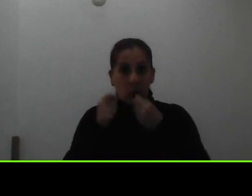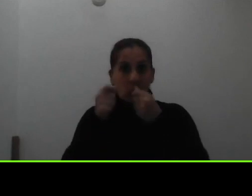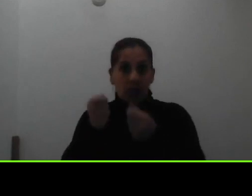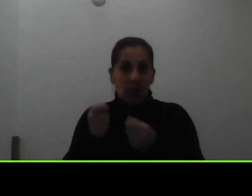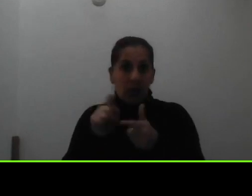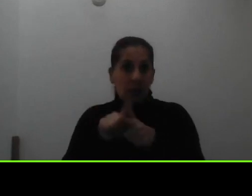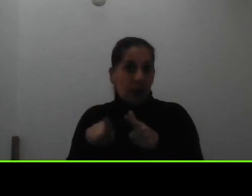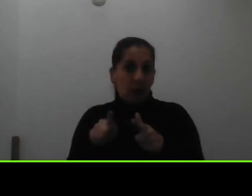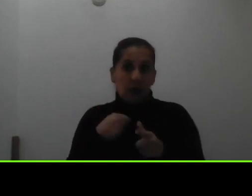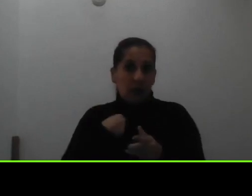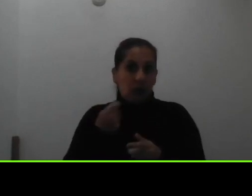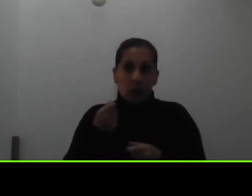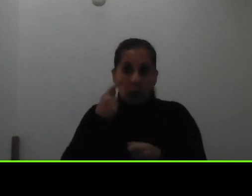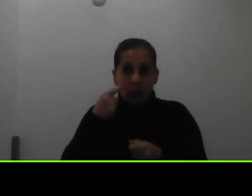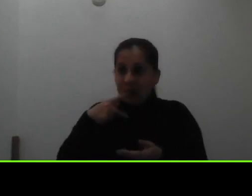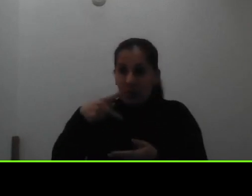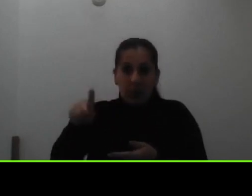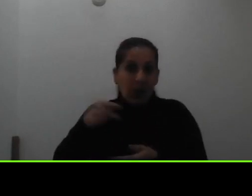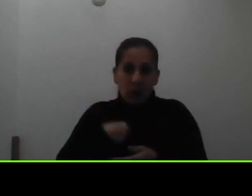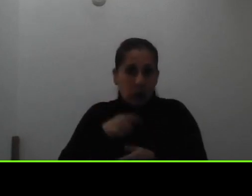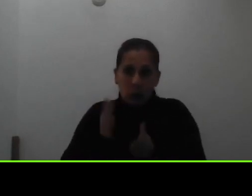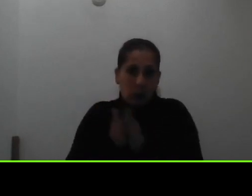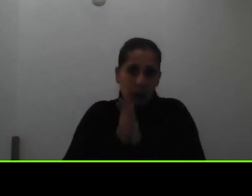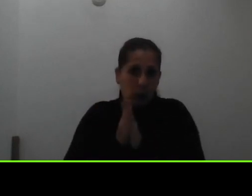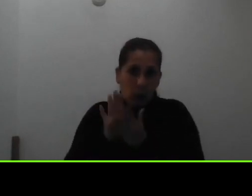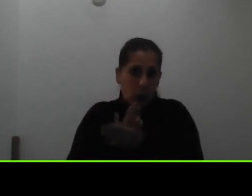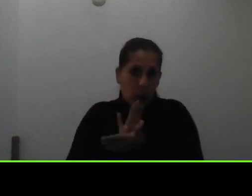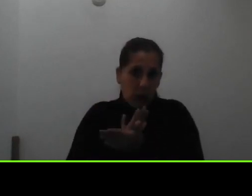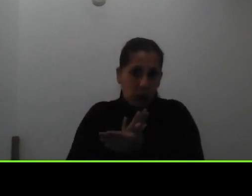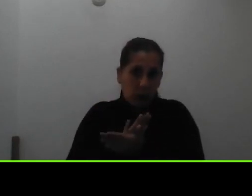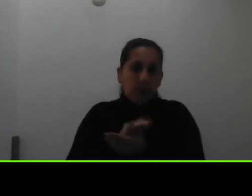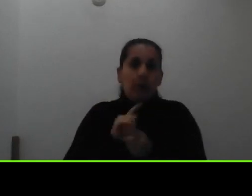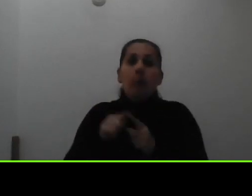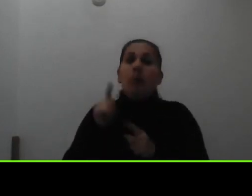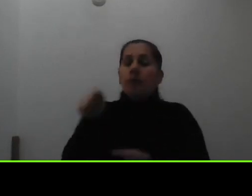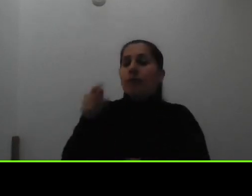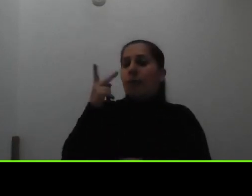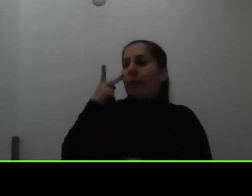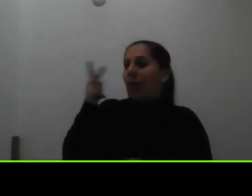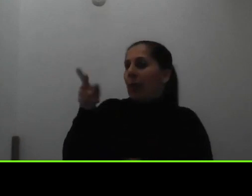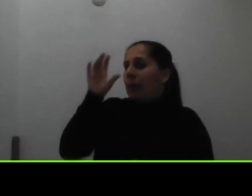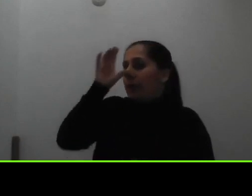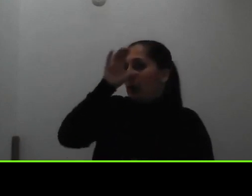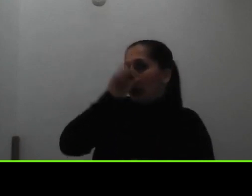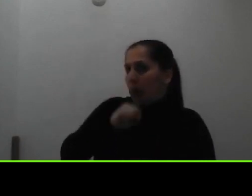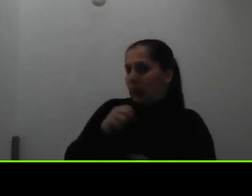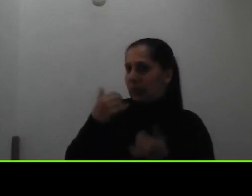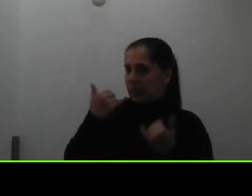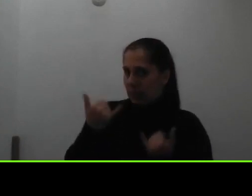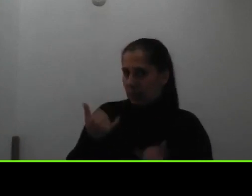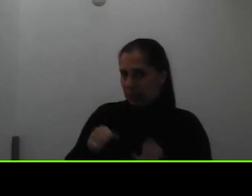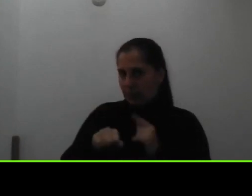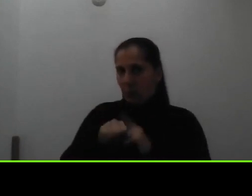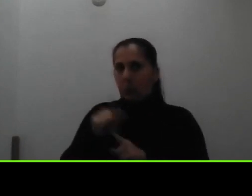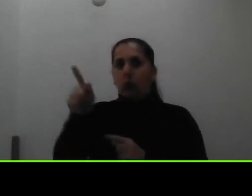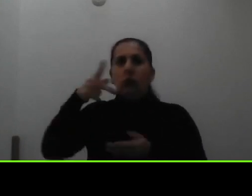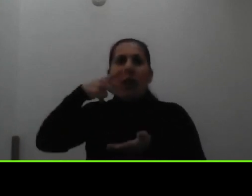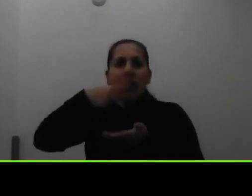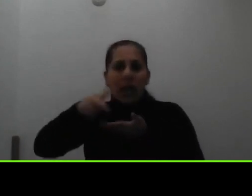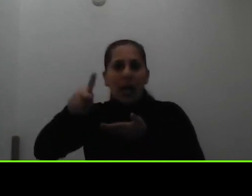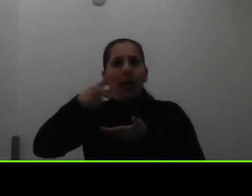pagando no les vamos a pedir el documento solo se toma en cuenta si en este momento ustedes están cancelando